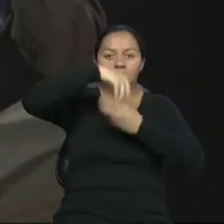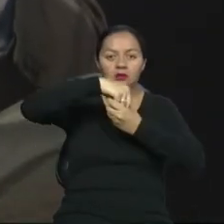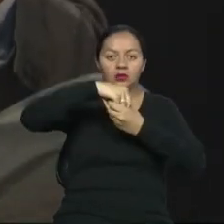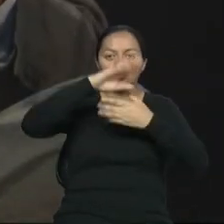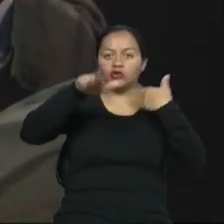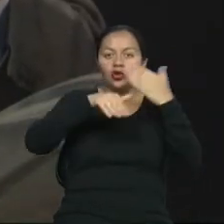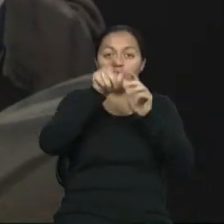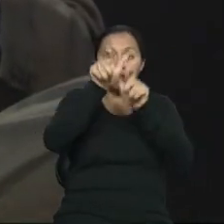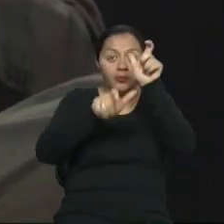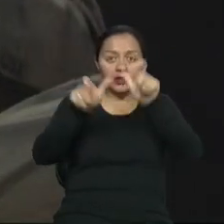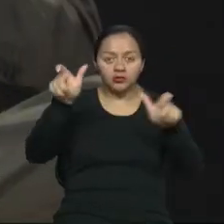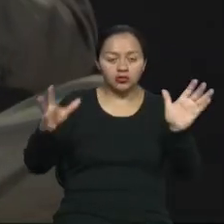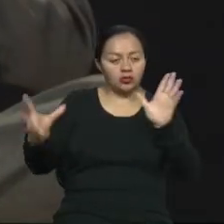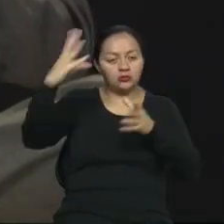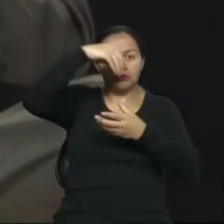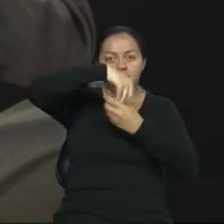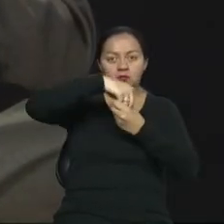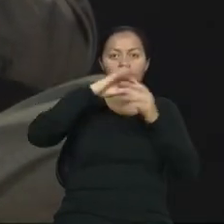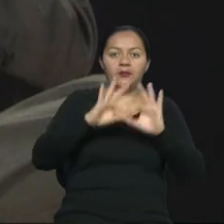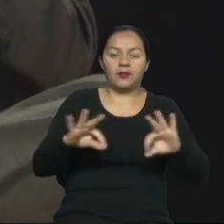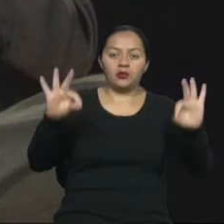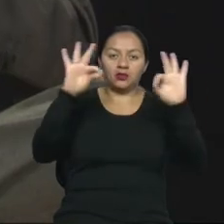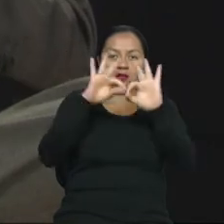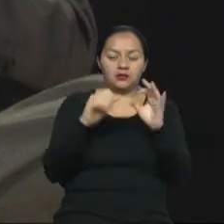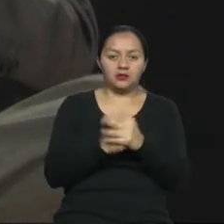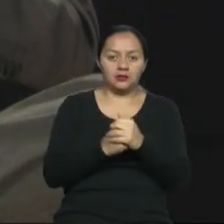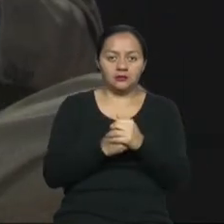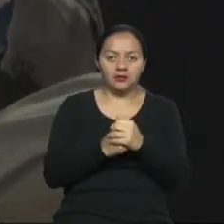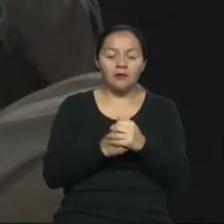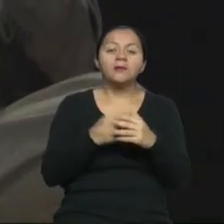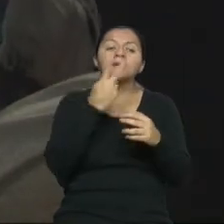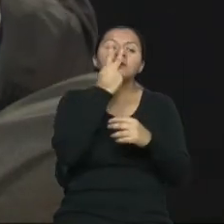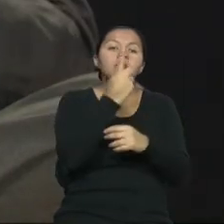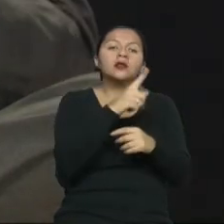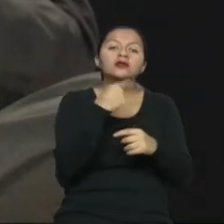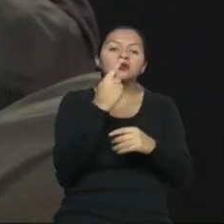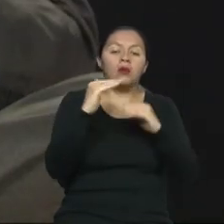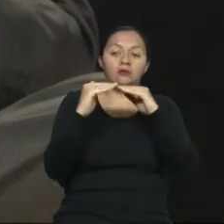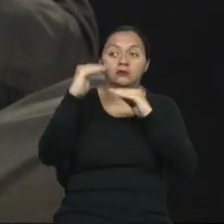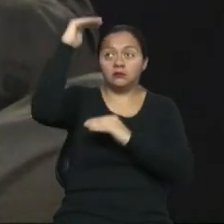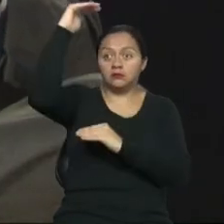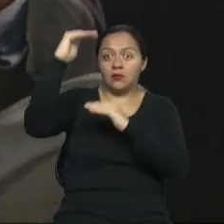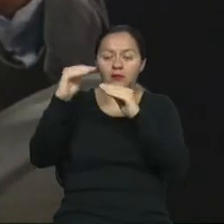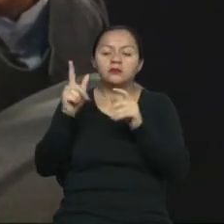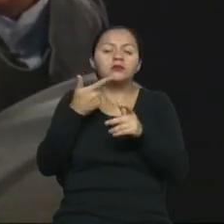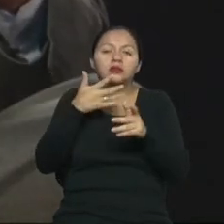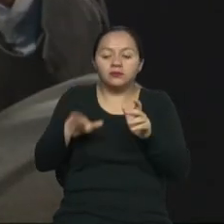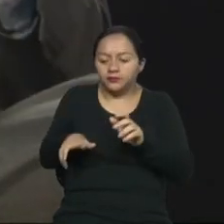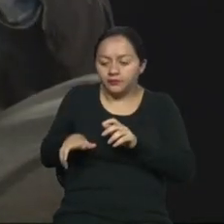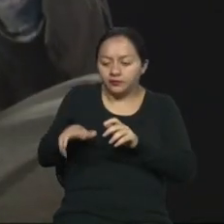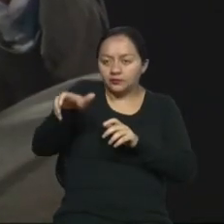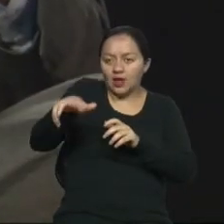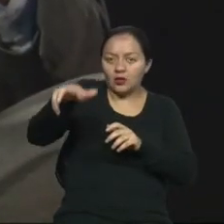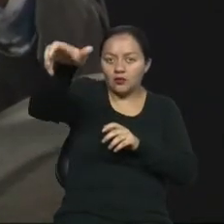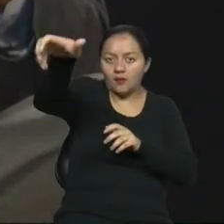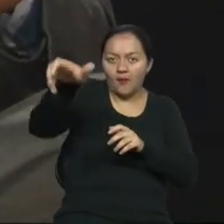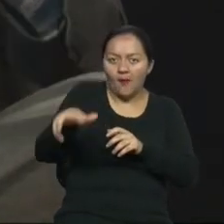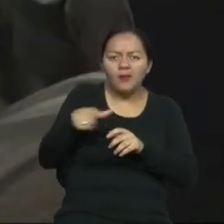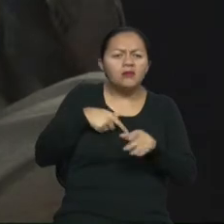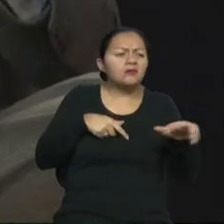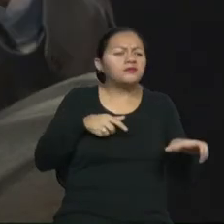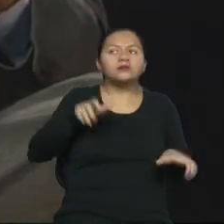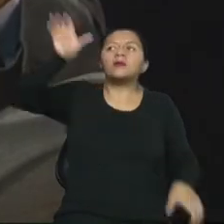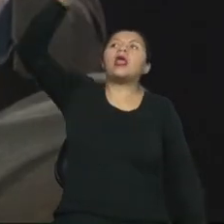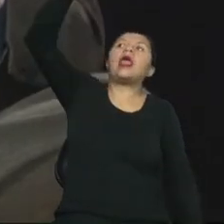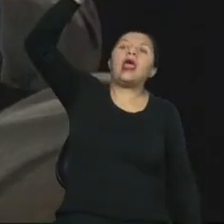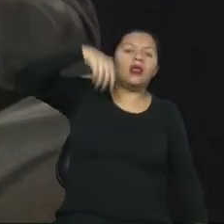personas por su condición. Se han establecido alturas diferentes de pasamanos, se han establecido anchos mínimos que